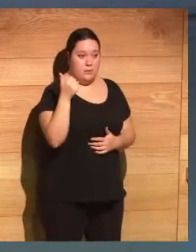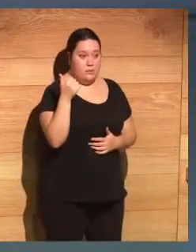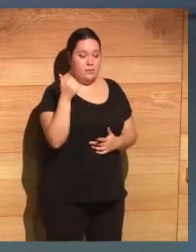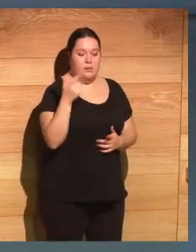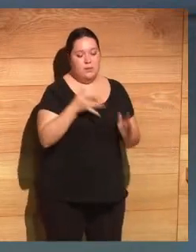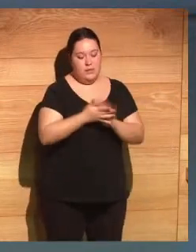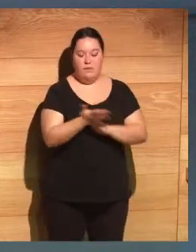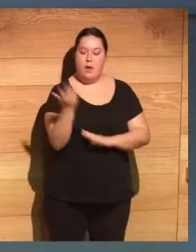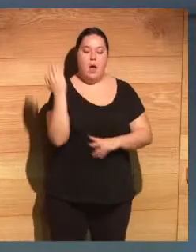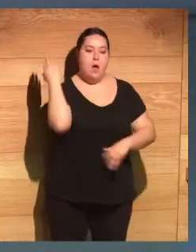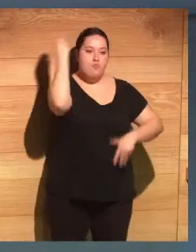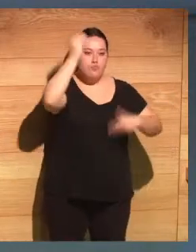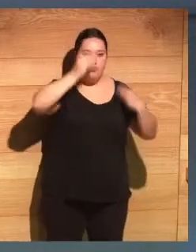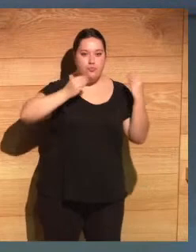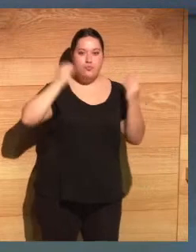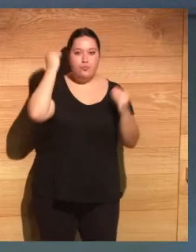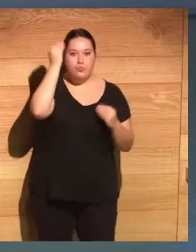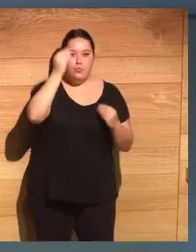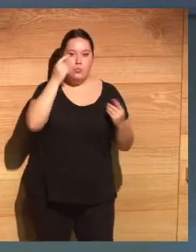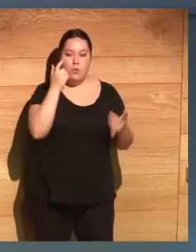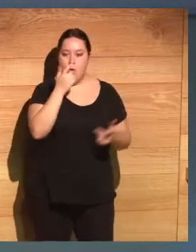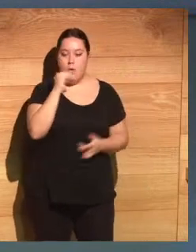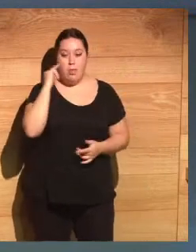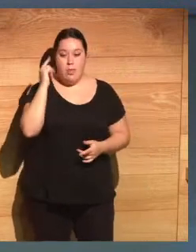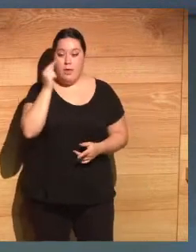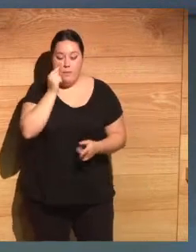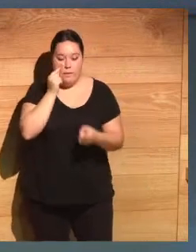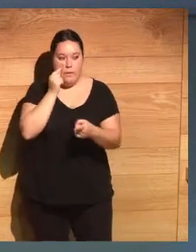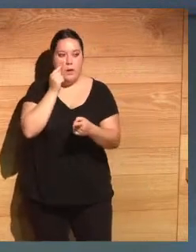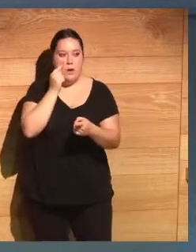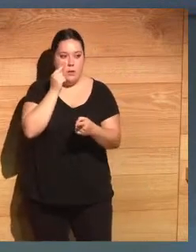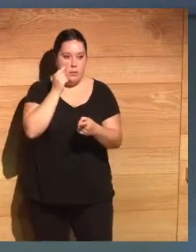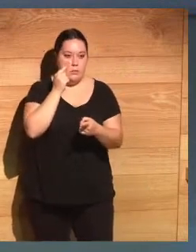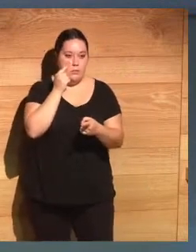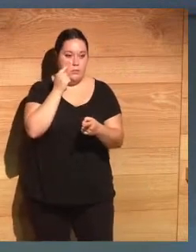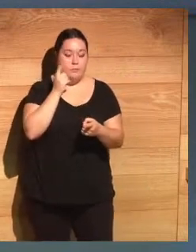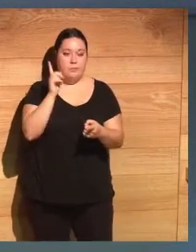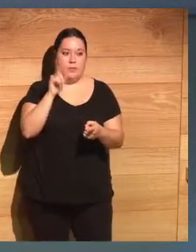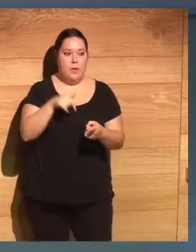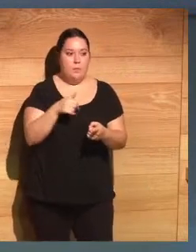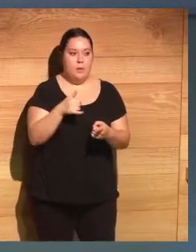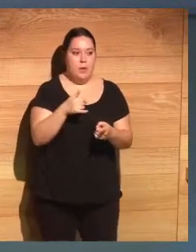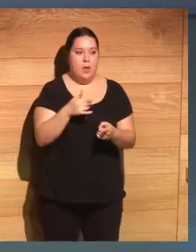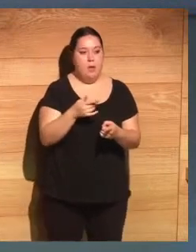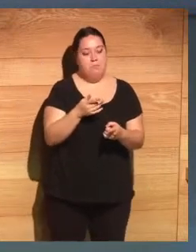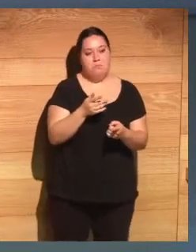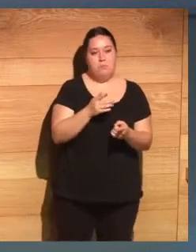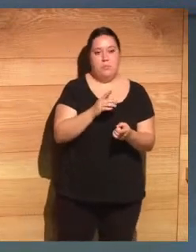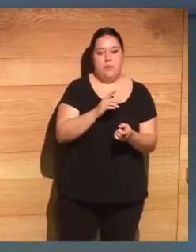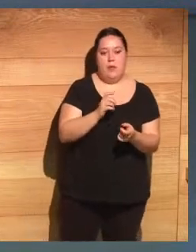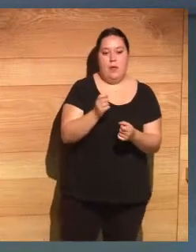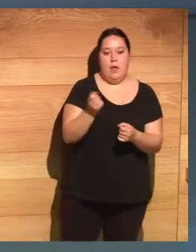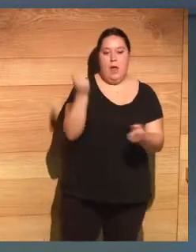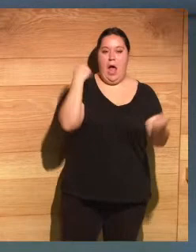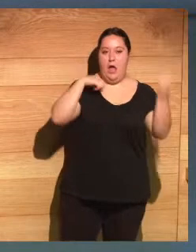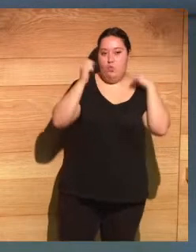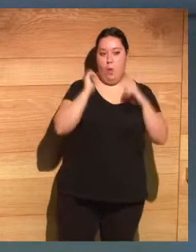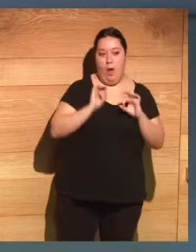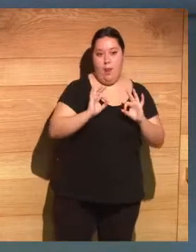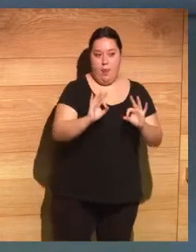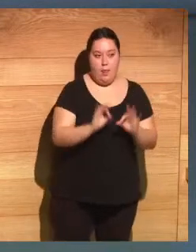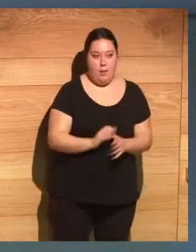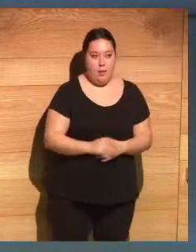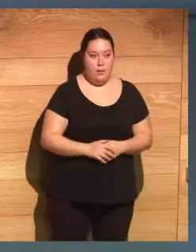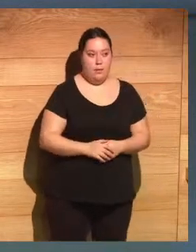reflexionar sobre ellas, conocerlas y es más urgente también tomar acción sobre ellas y es algo sobre lo que nosotros también